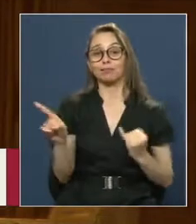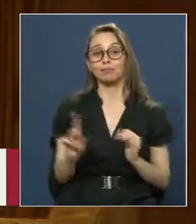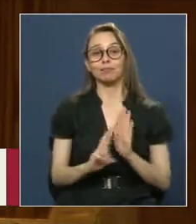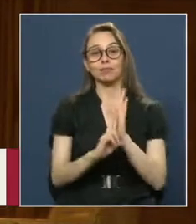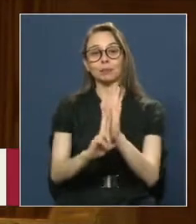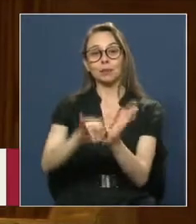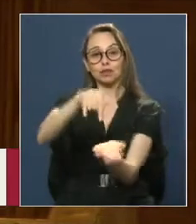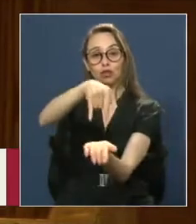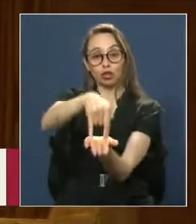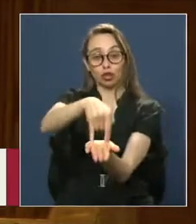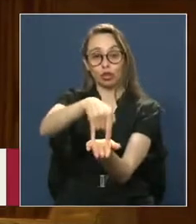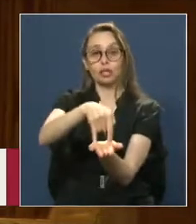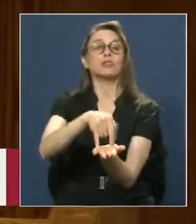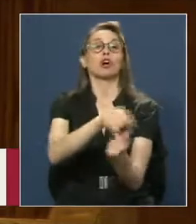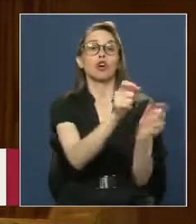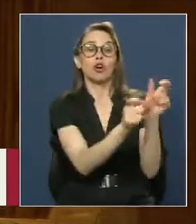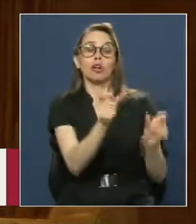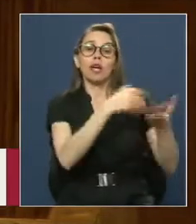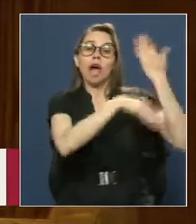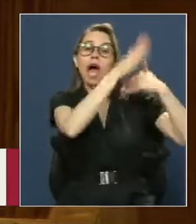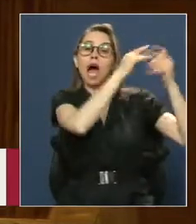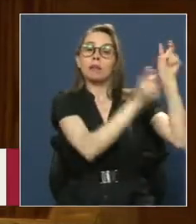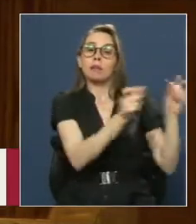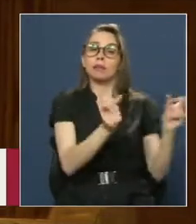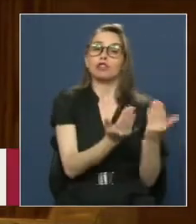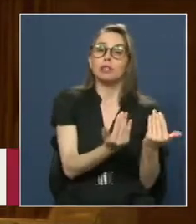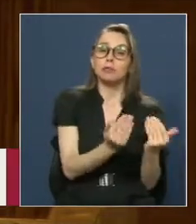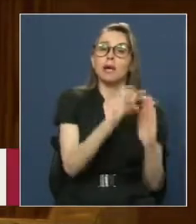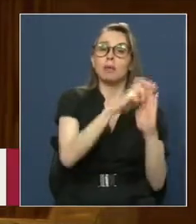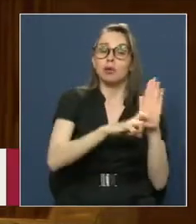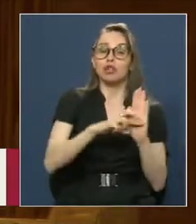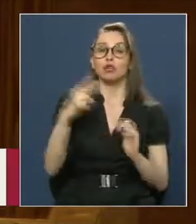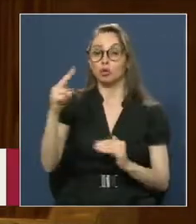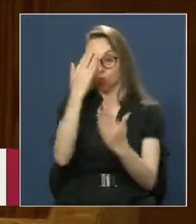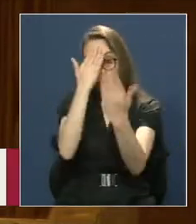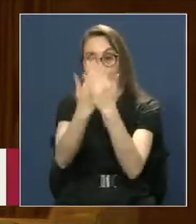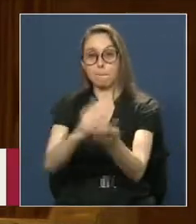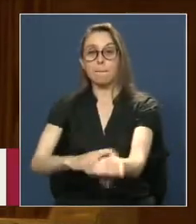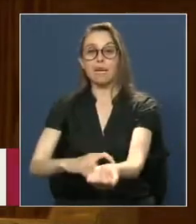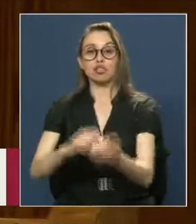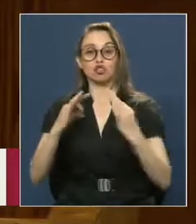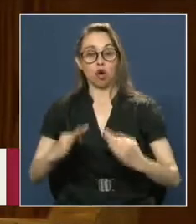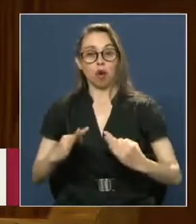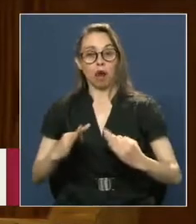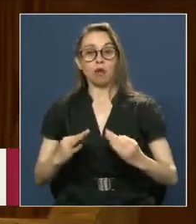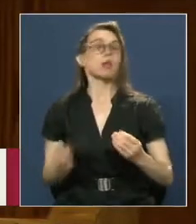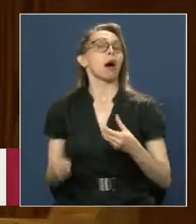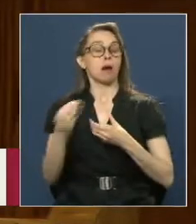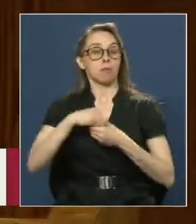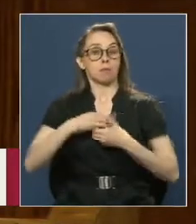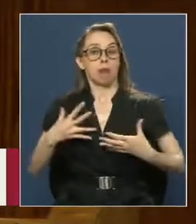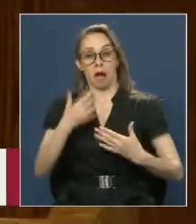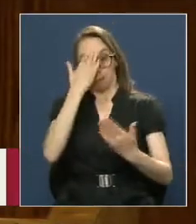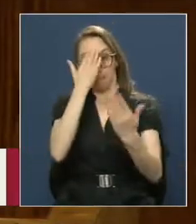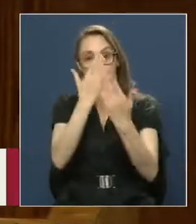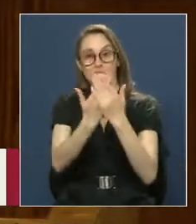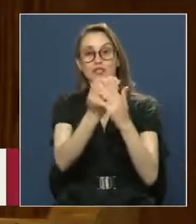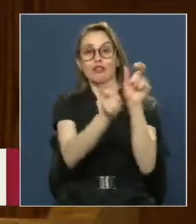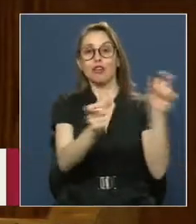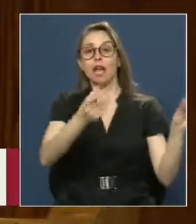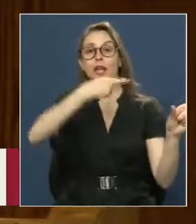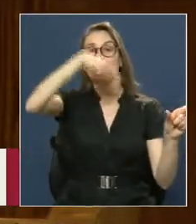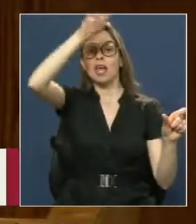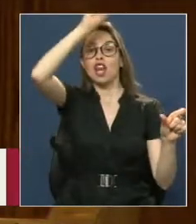Las esperanzas Y proyectos De aquellos años Su personalidad Se sumó Al caudal Inagotable De la personalidad Nortina